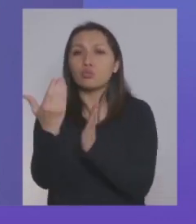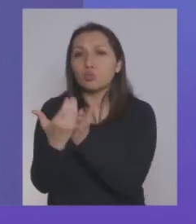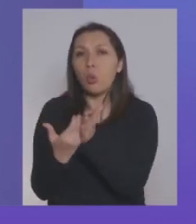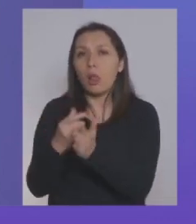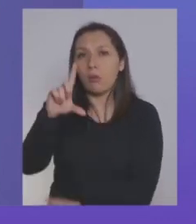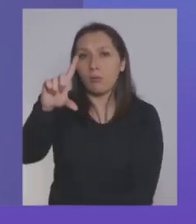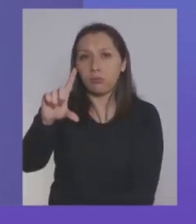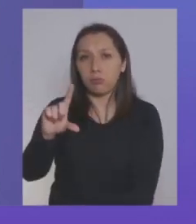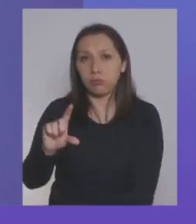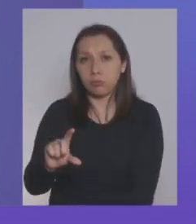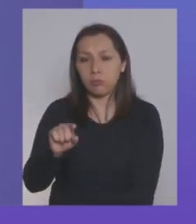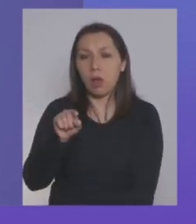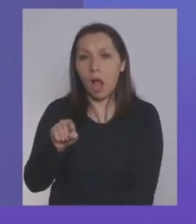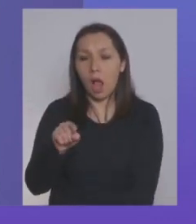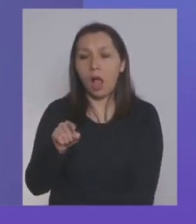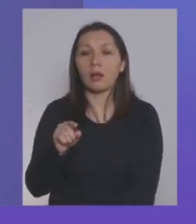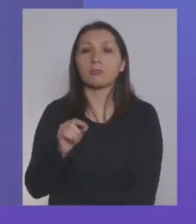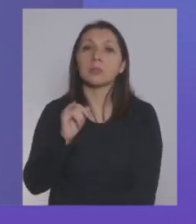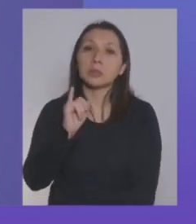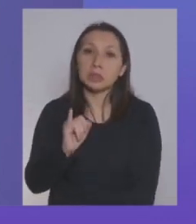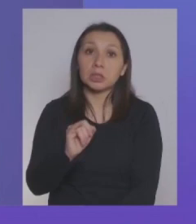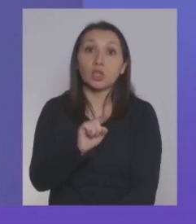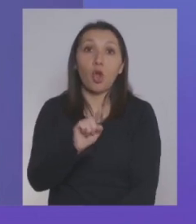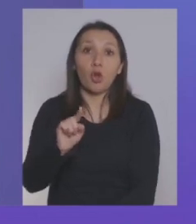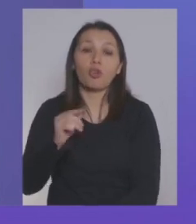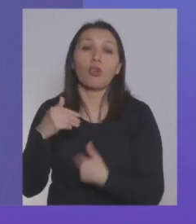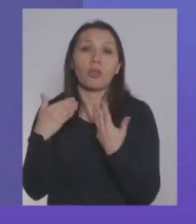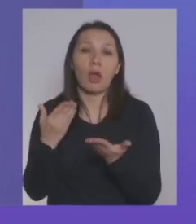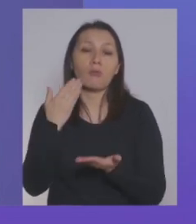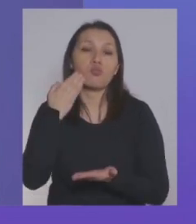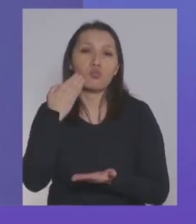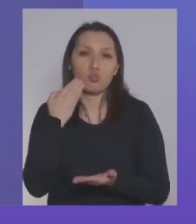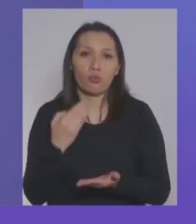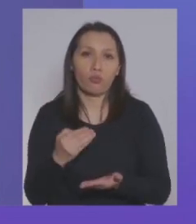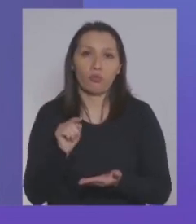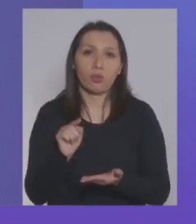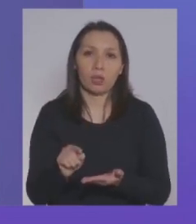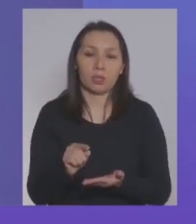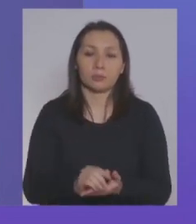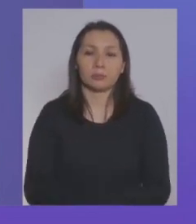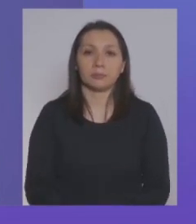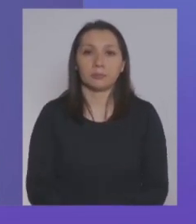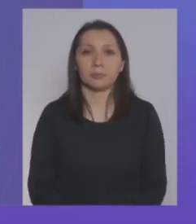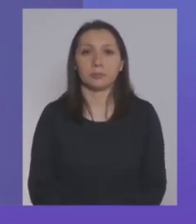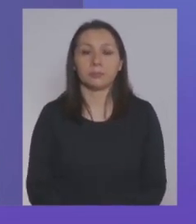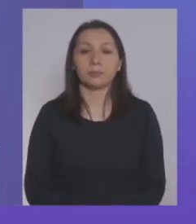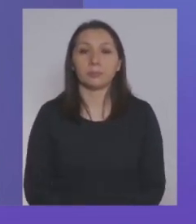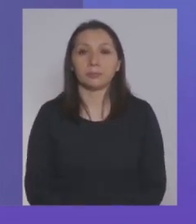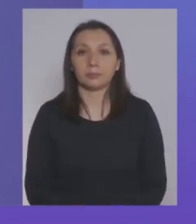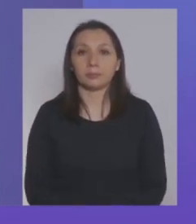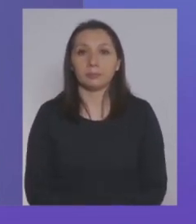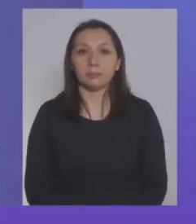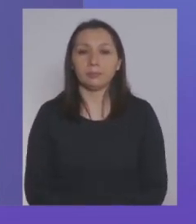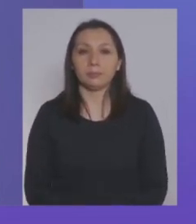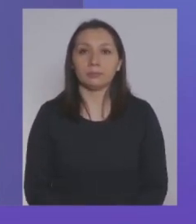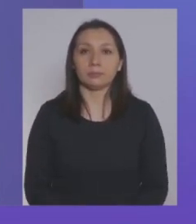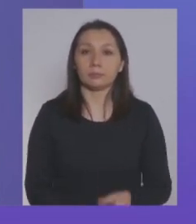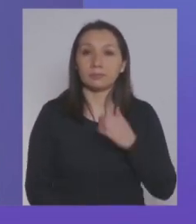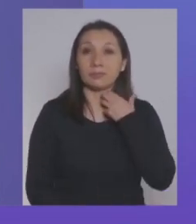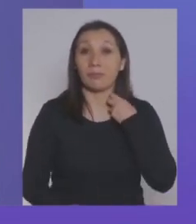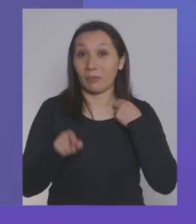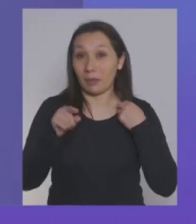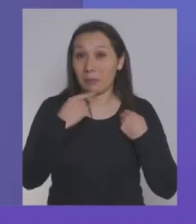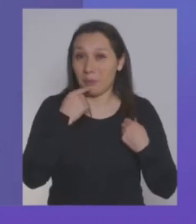persona hoy día está teniendo y por lo tanto si es elegible de un beneficio o el otro. Adelante. ¿Cómo no fue?